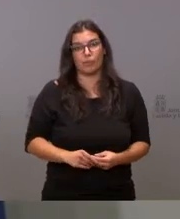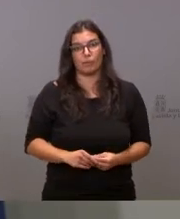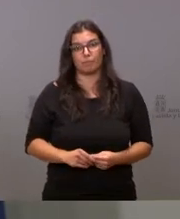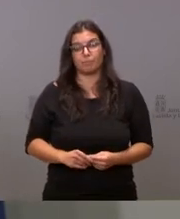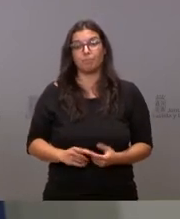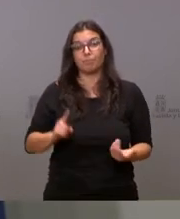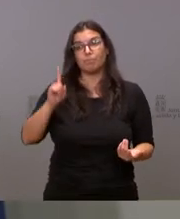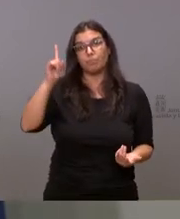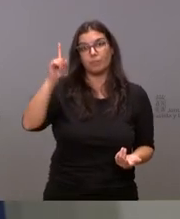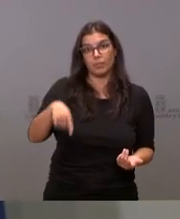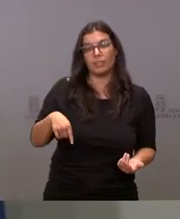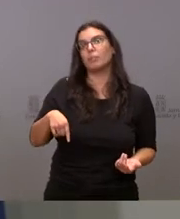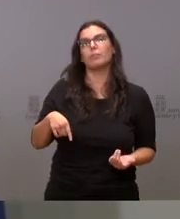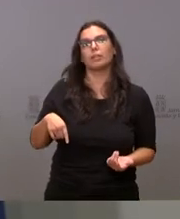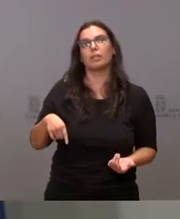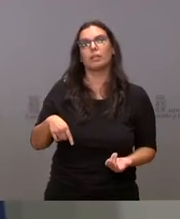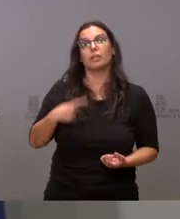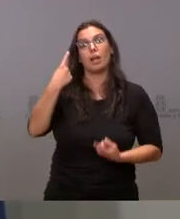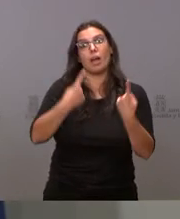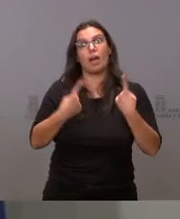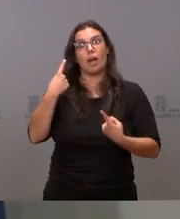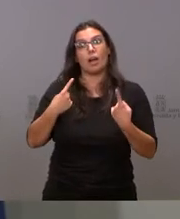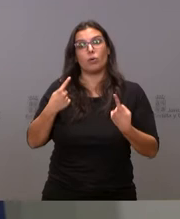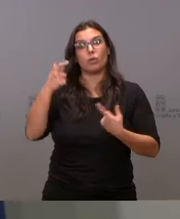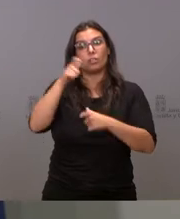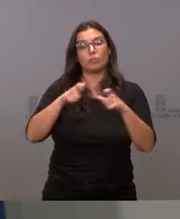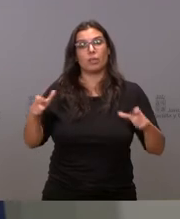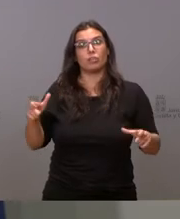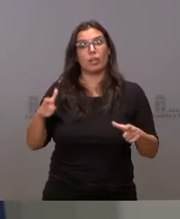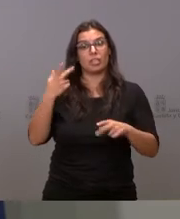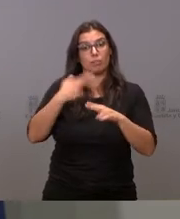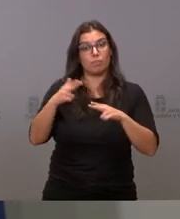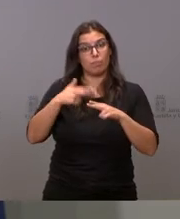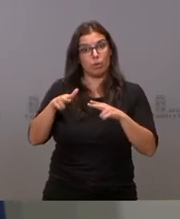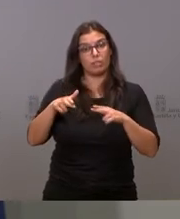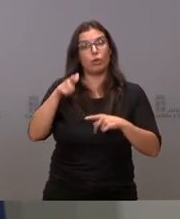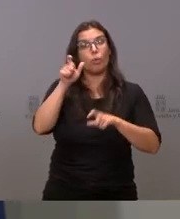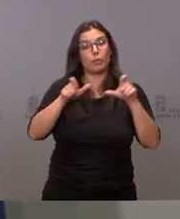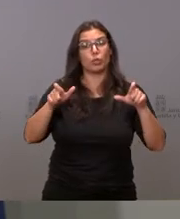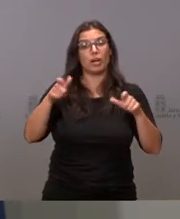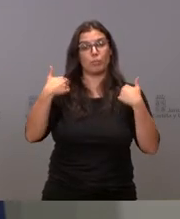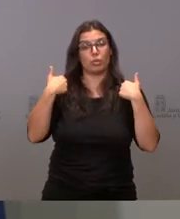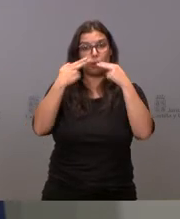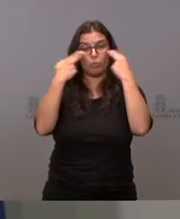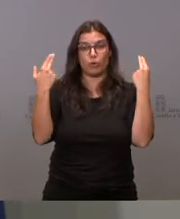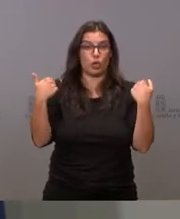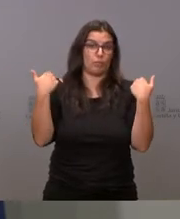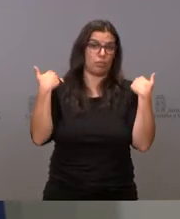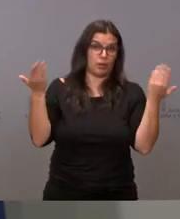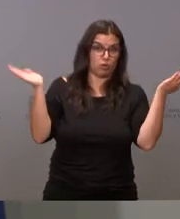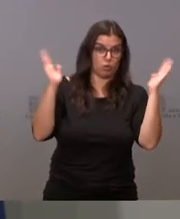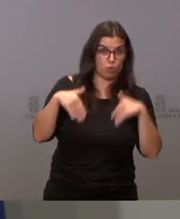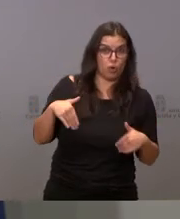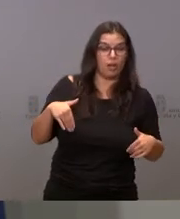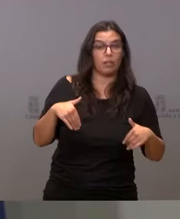porque también hay responsables políticos hay responsables públicos personajes públicos y